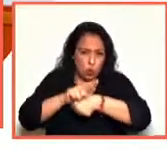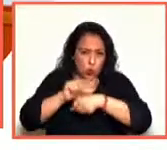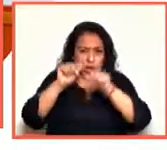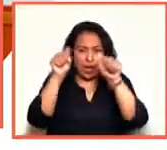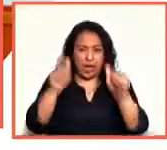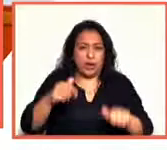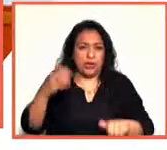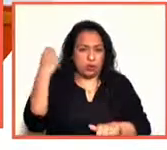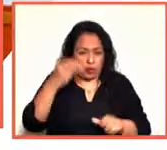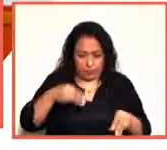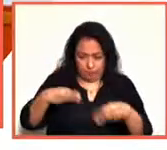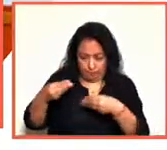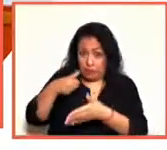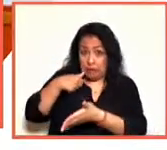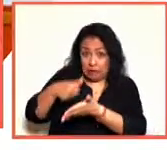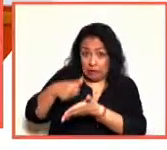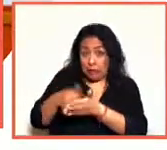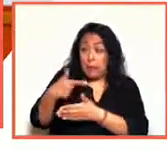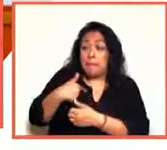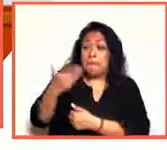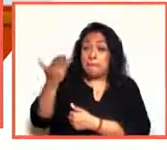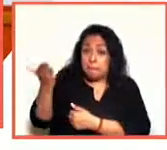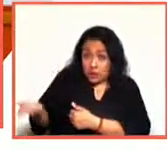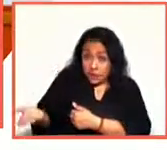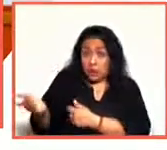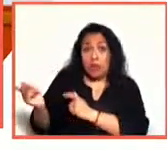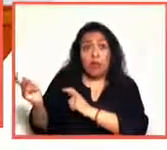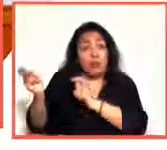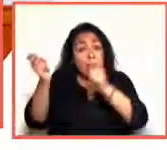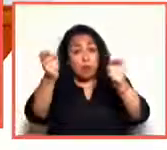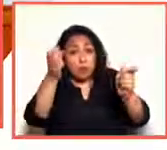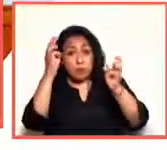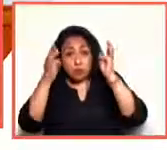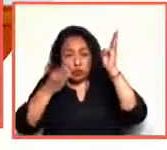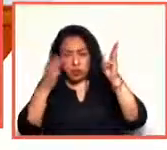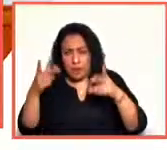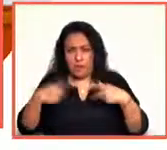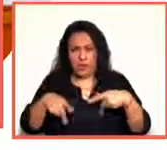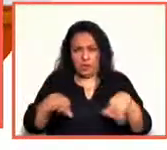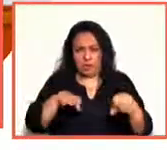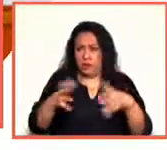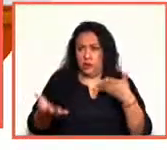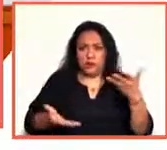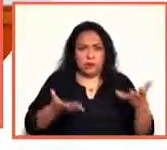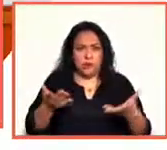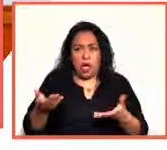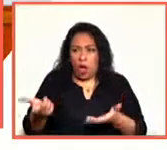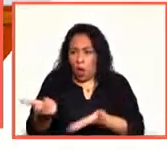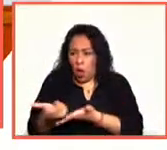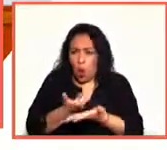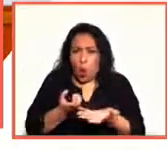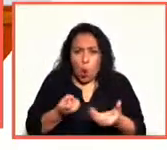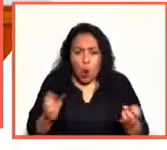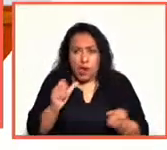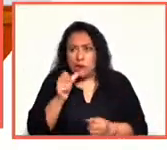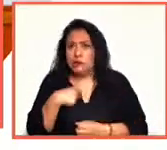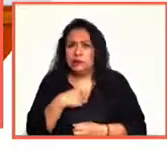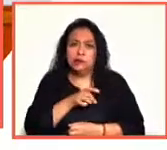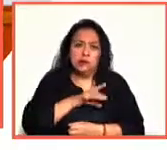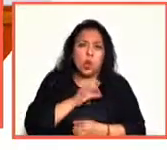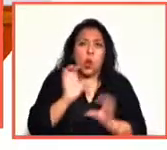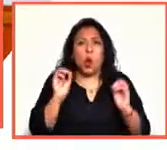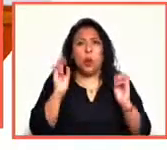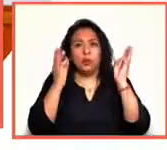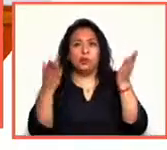Oaxaca, en donde se les pedía entregar el inmueble. Los empleados, ante el temor de no recibir su pago y el cierre del museo,